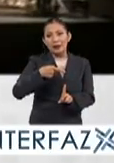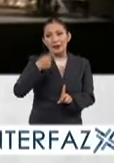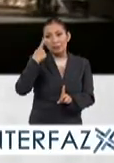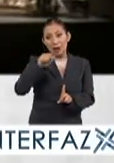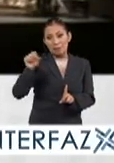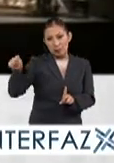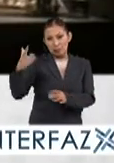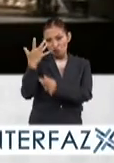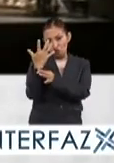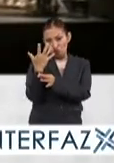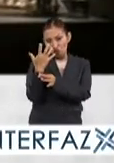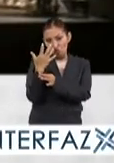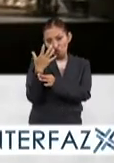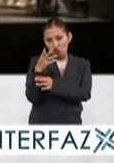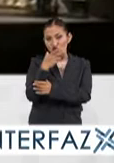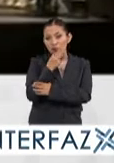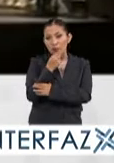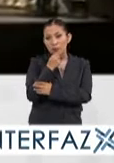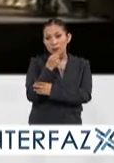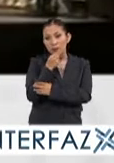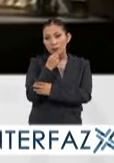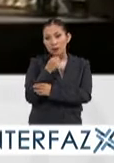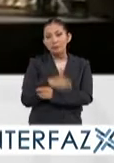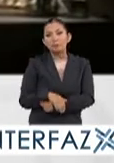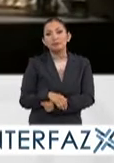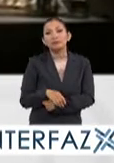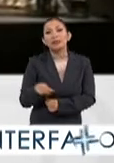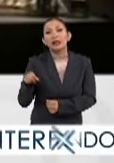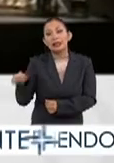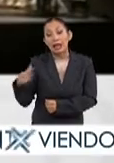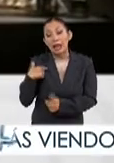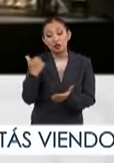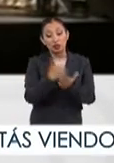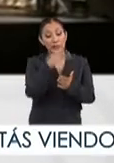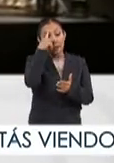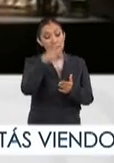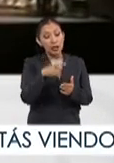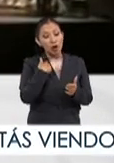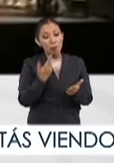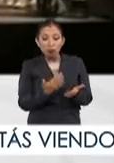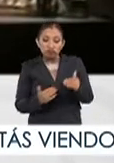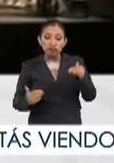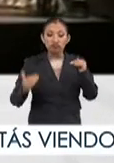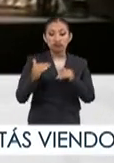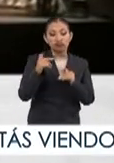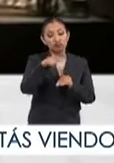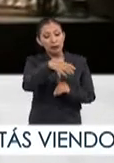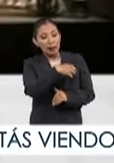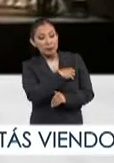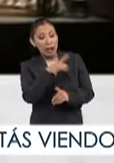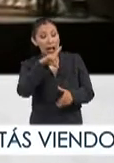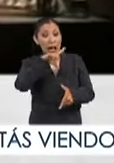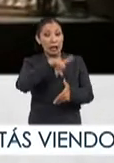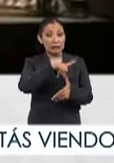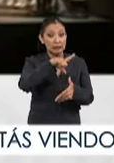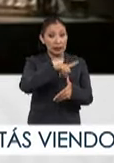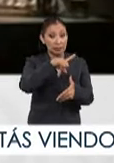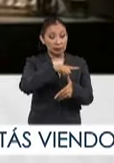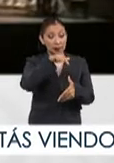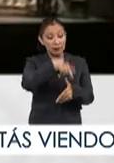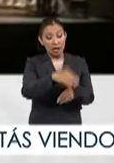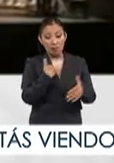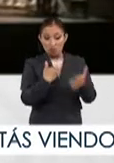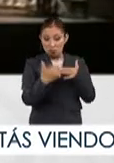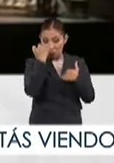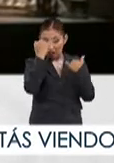dicho por el galardonado bailarín mexicano Isai Hernández que la Ciudad de México se posicione como la capital latinoamericana de